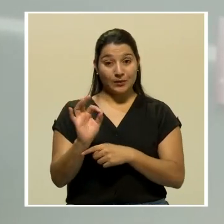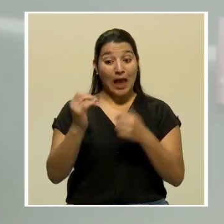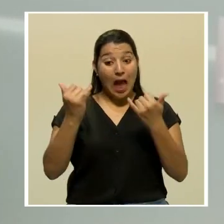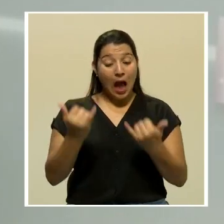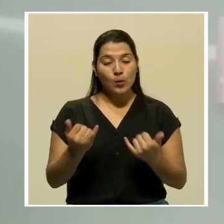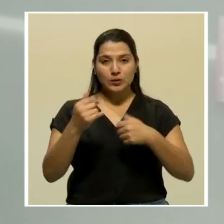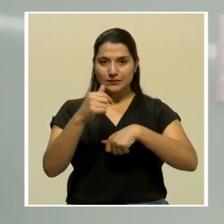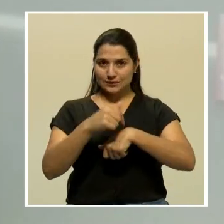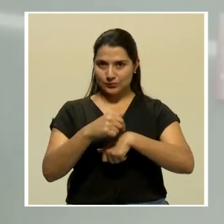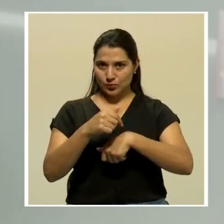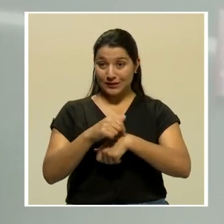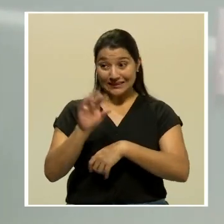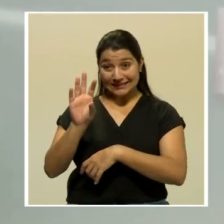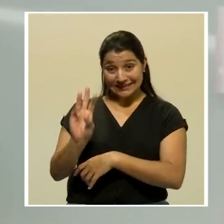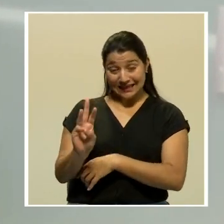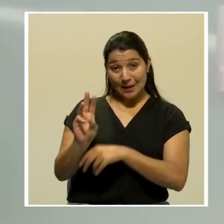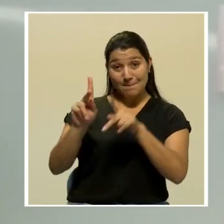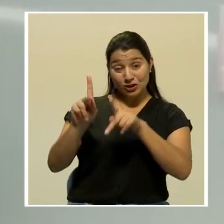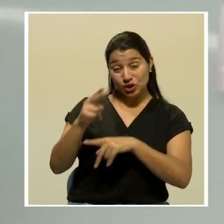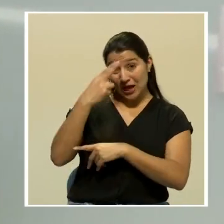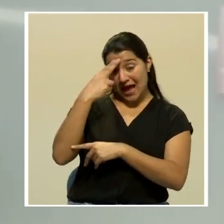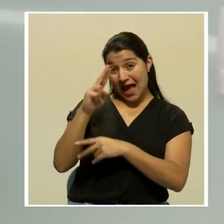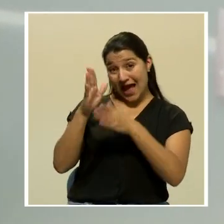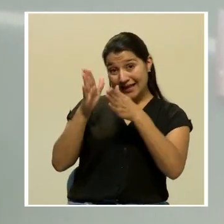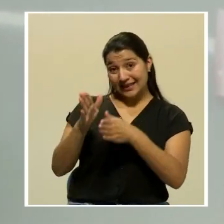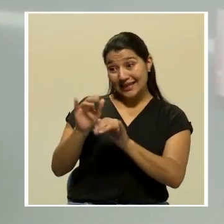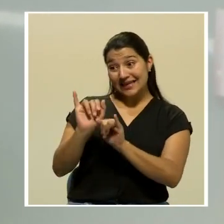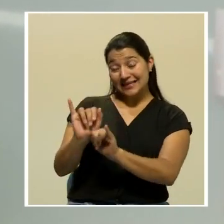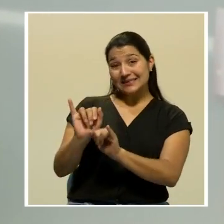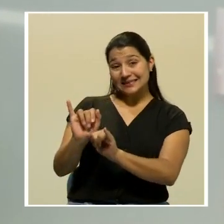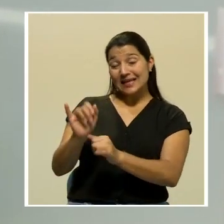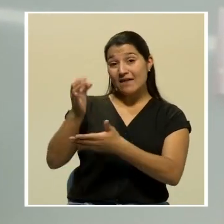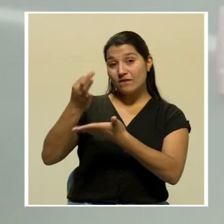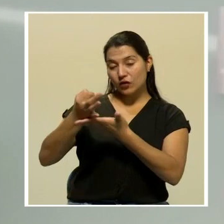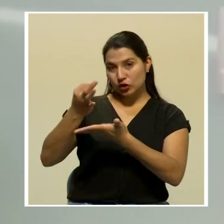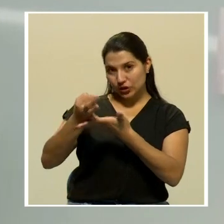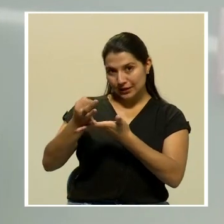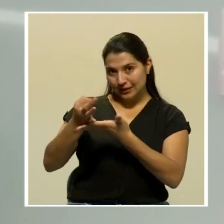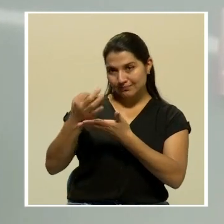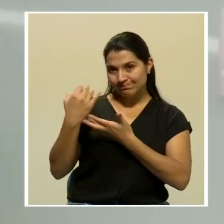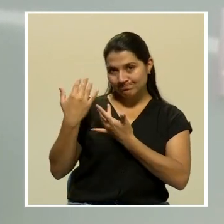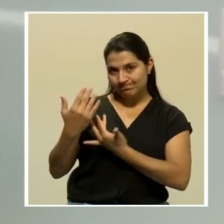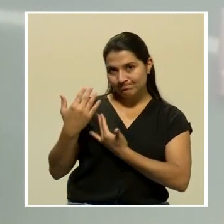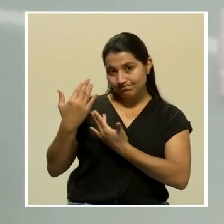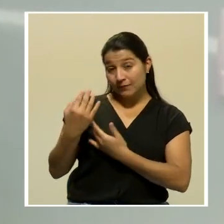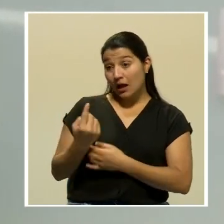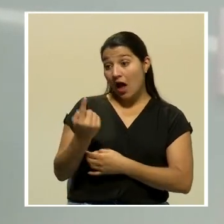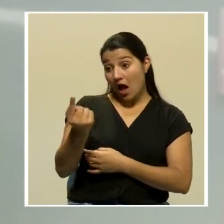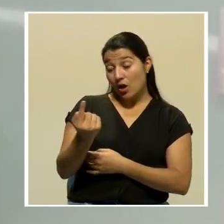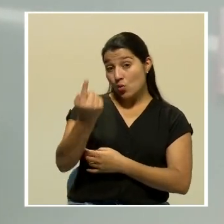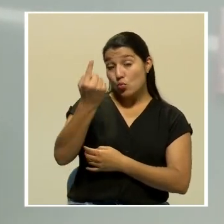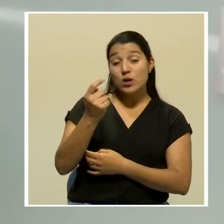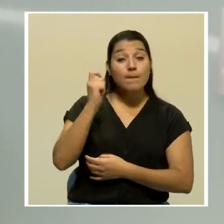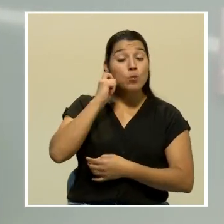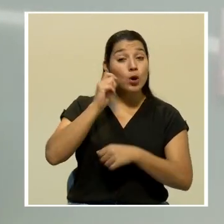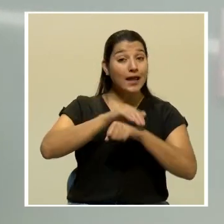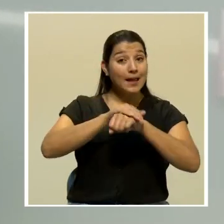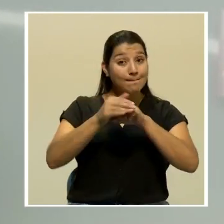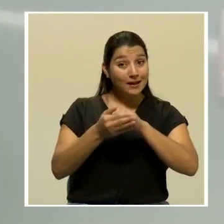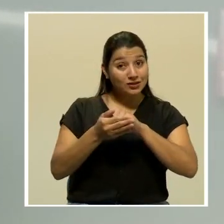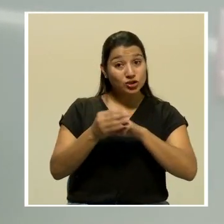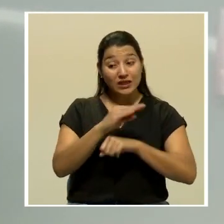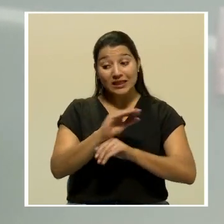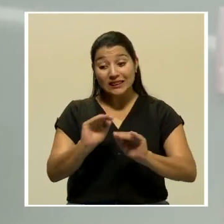este momento hay seis personas haitianas que se encuentran en la línea fronteriza, entre ellas una mujer embarazada y varios niños